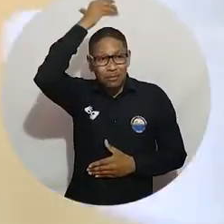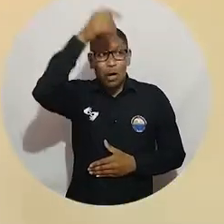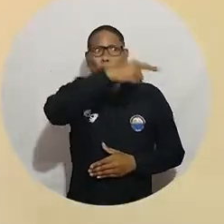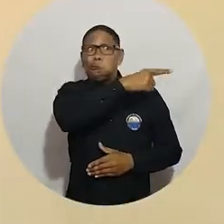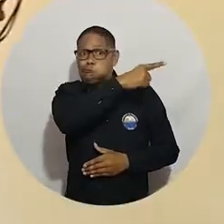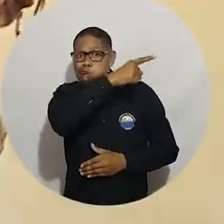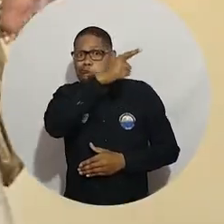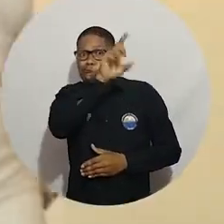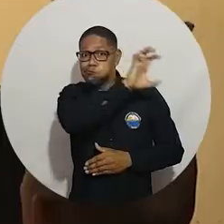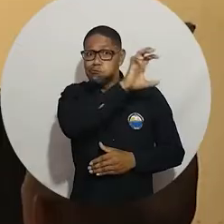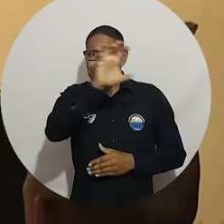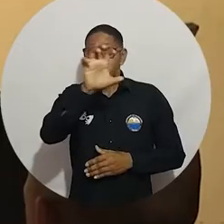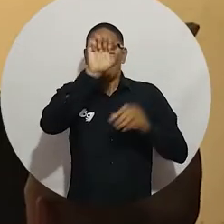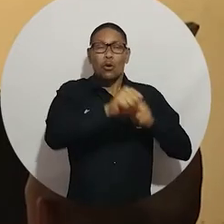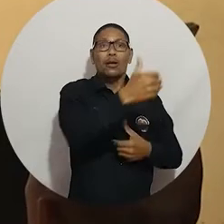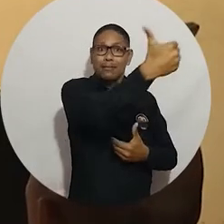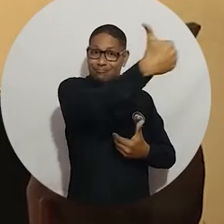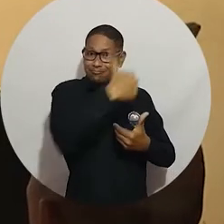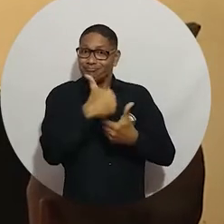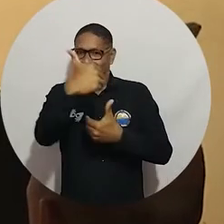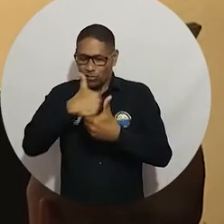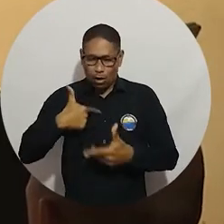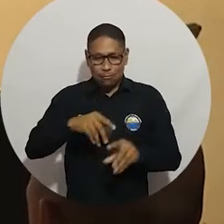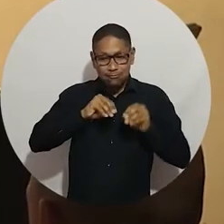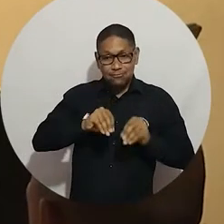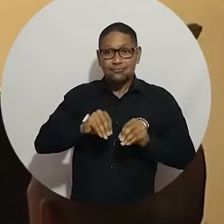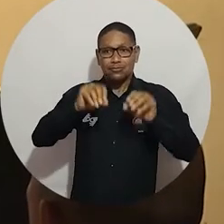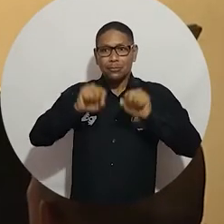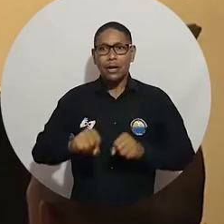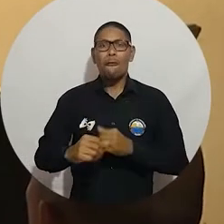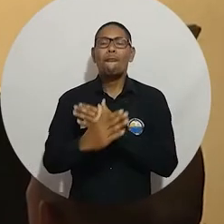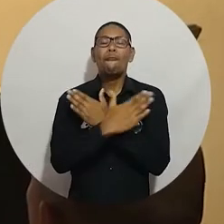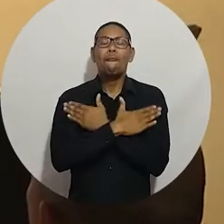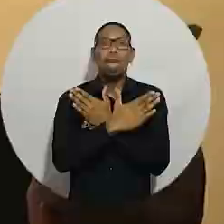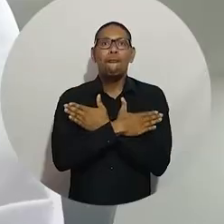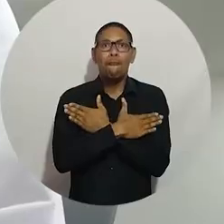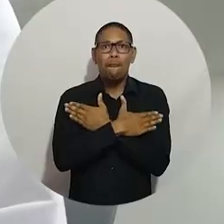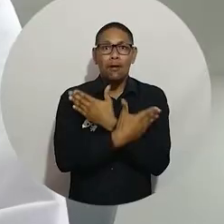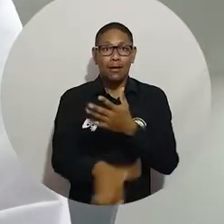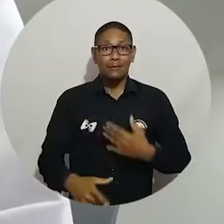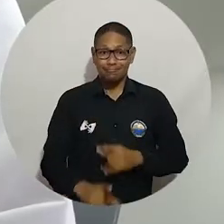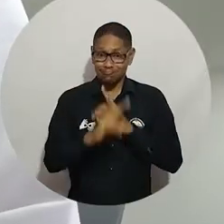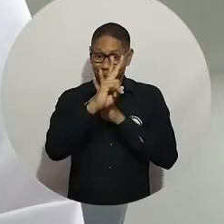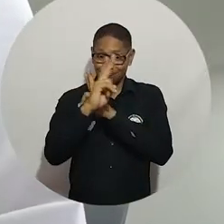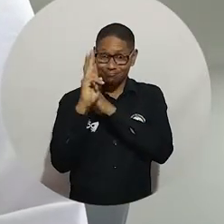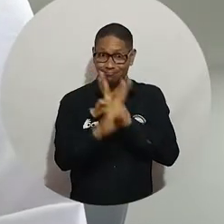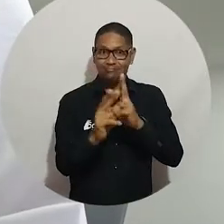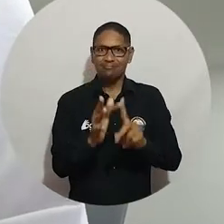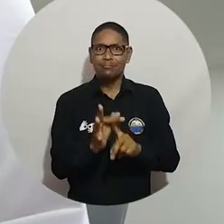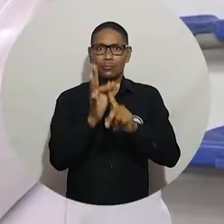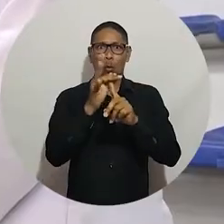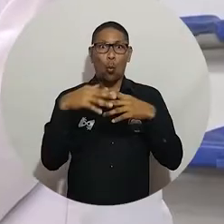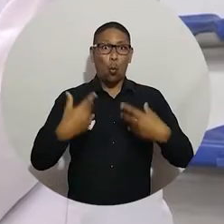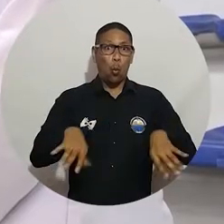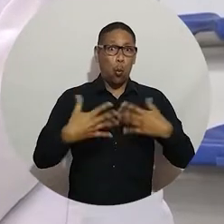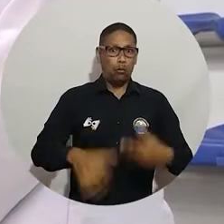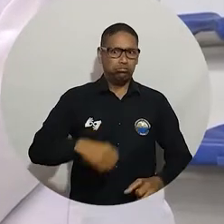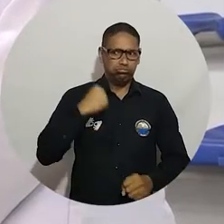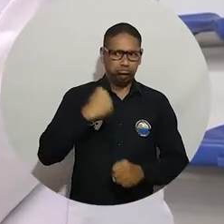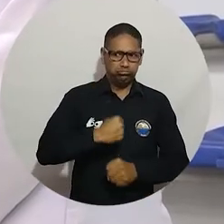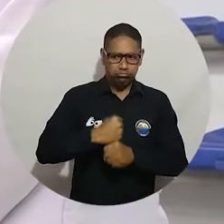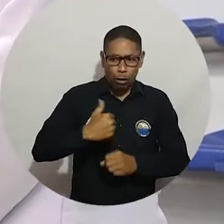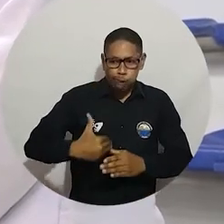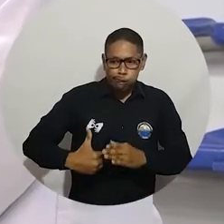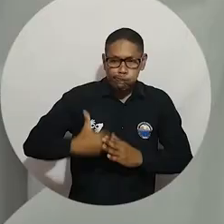acreditación regional en el sector educativo del MERCOSUR, resultado de un acuerdo entre los ministros de educación de sus estados miembros y acredita